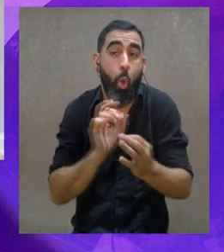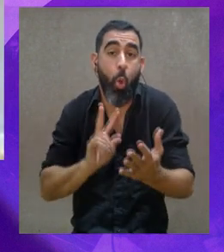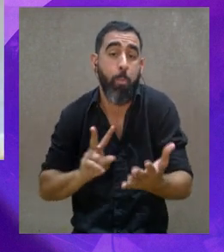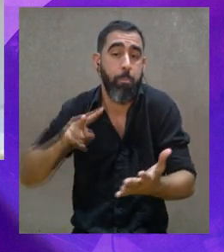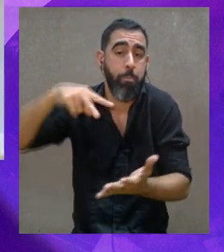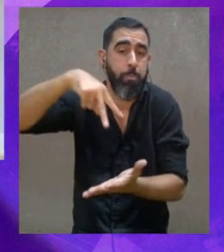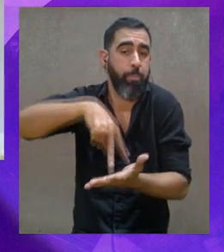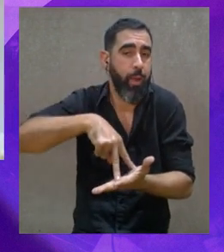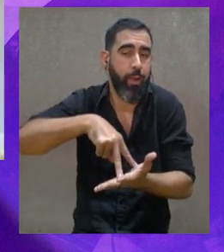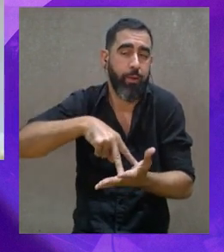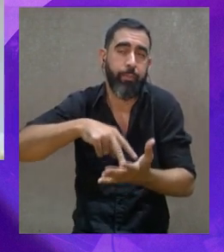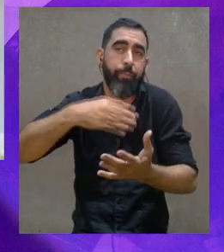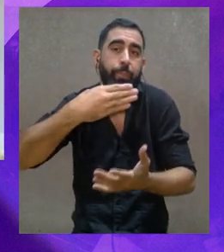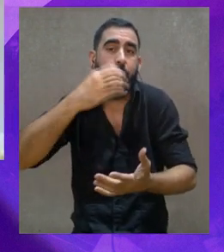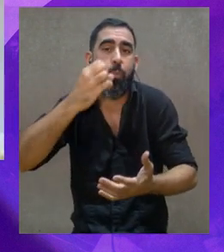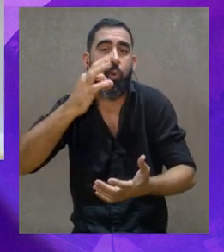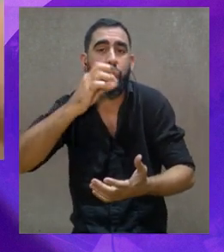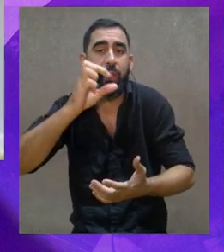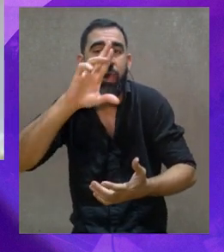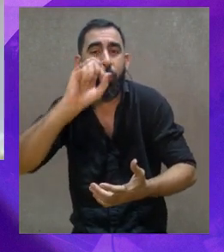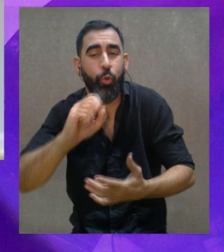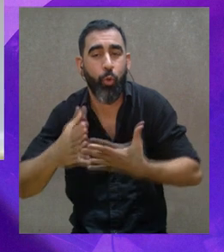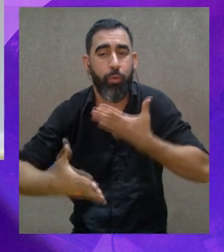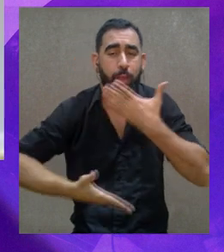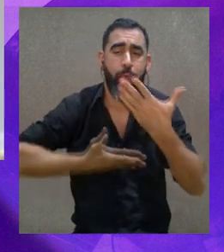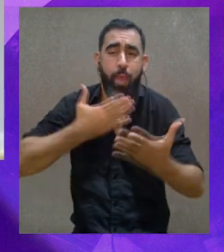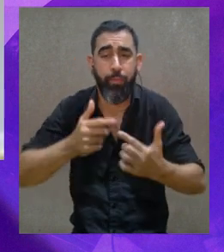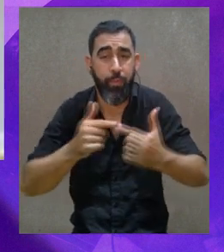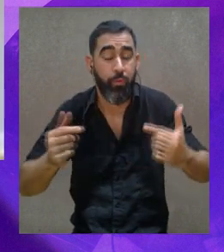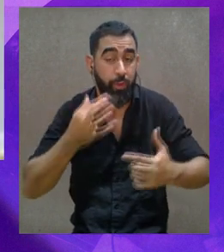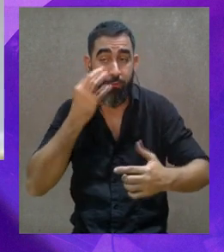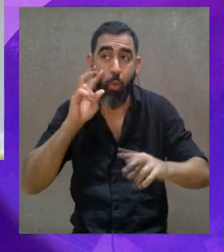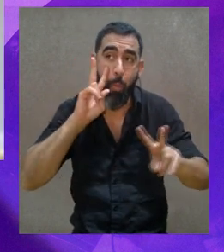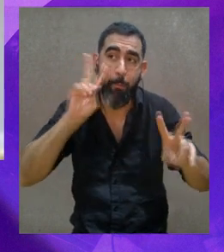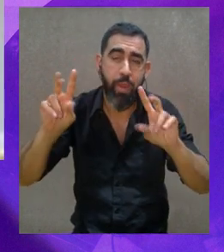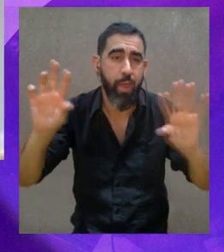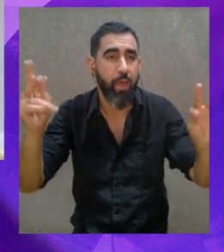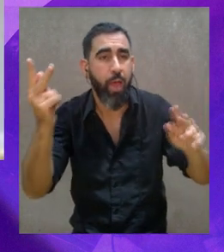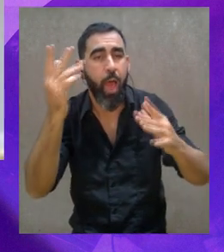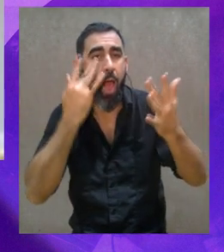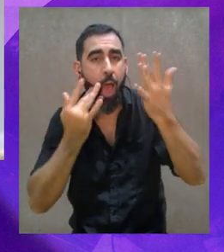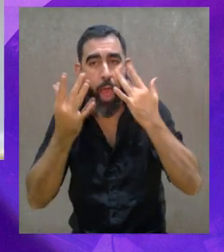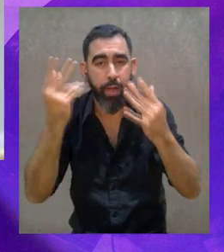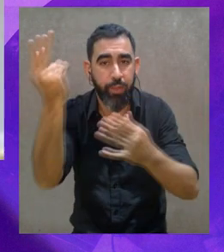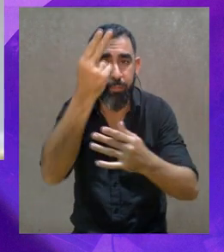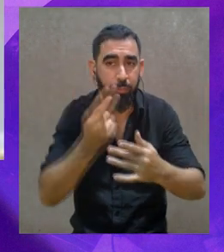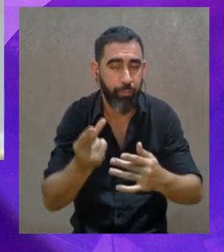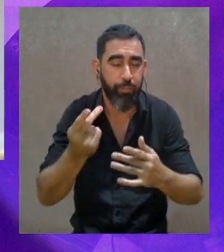explotamos de emoción o pararnos frente a un botero o un gurvich. Yo qué sé. Es